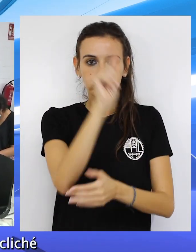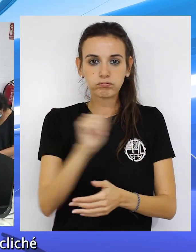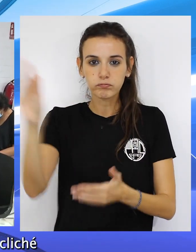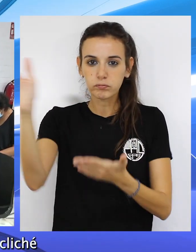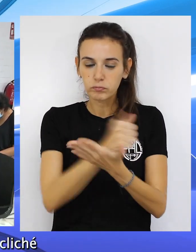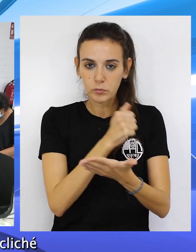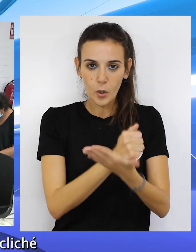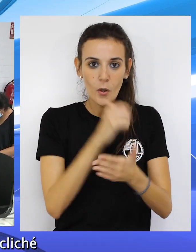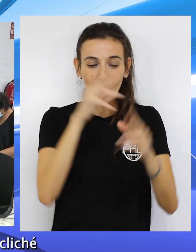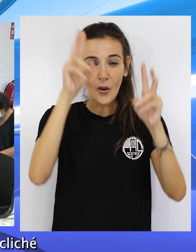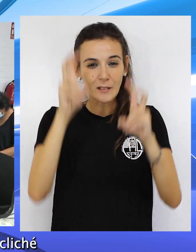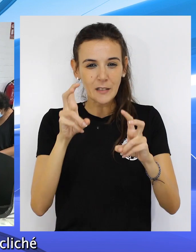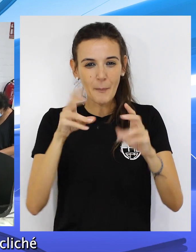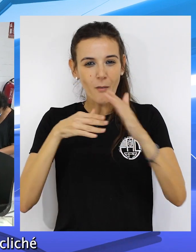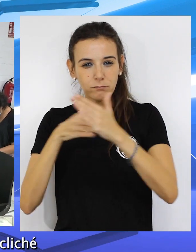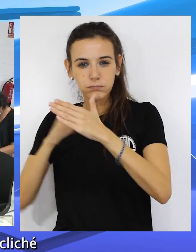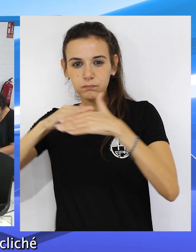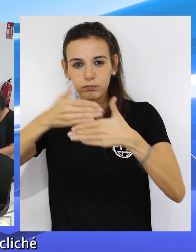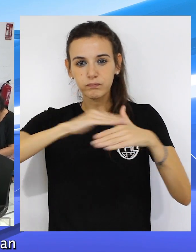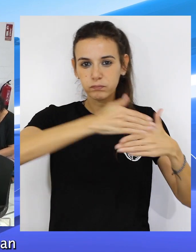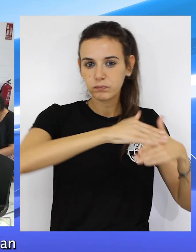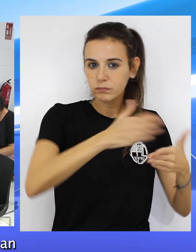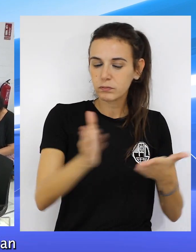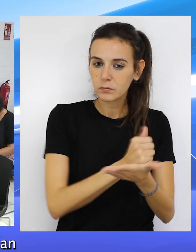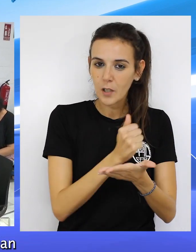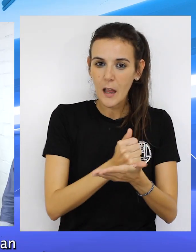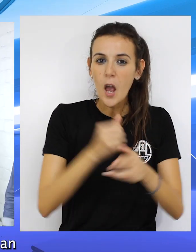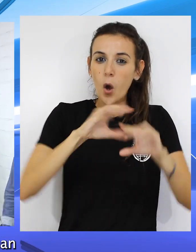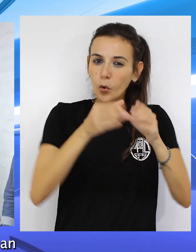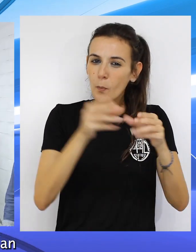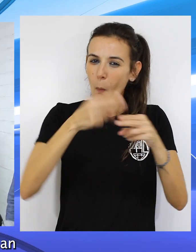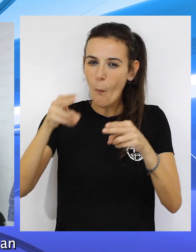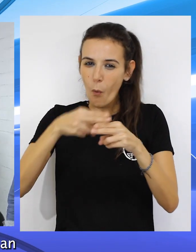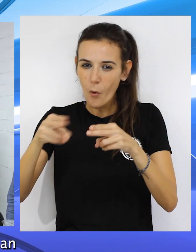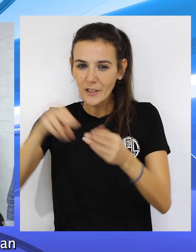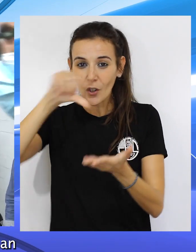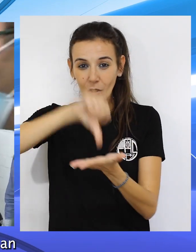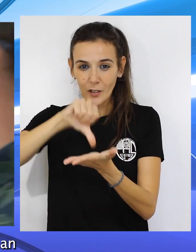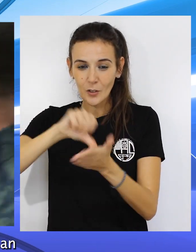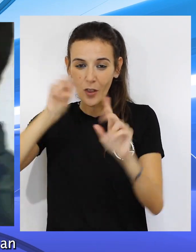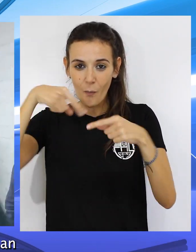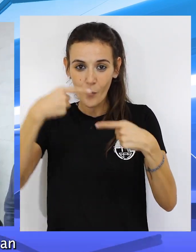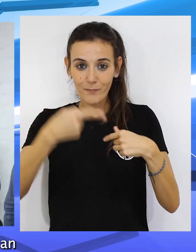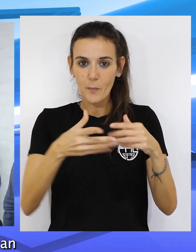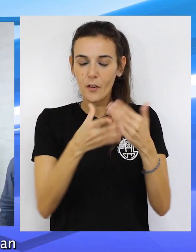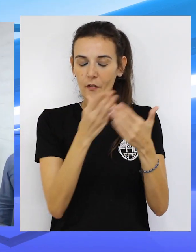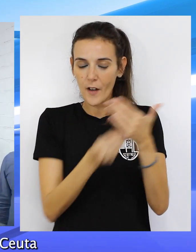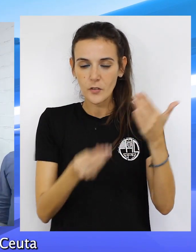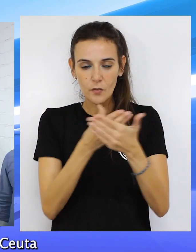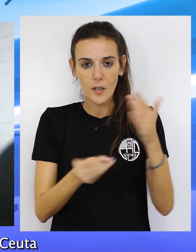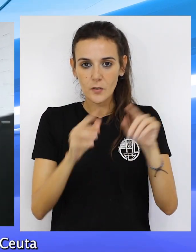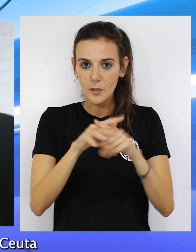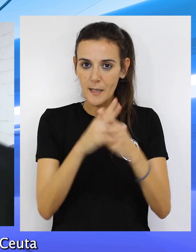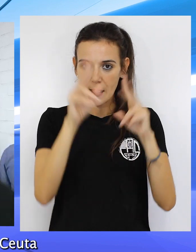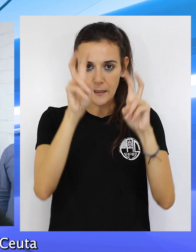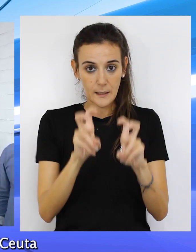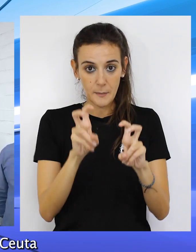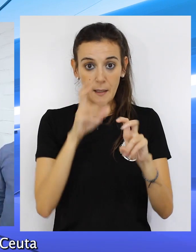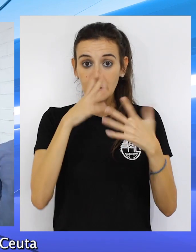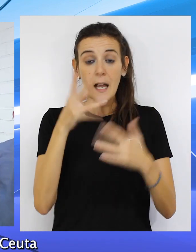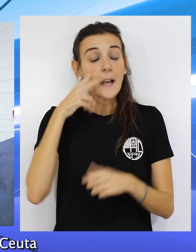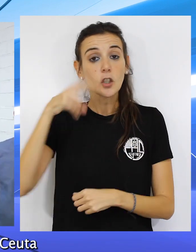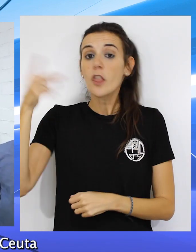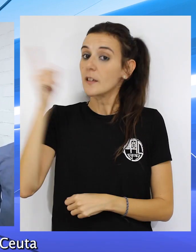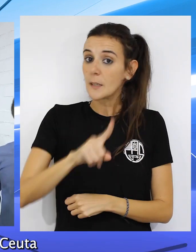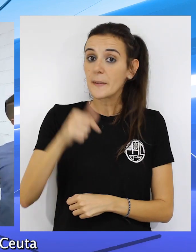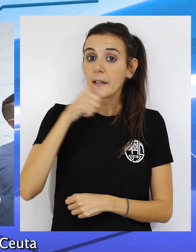romper con el cliché de ciertos partidos regionalistas de la ciudad que se asignan erróneamente a colectivos concretos. Por otro lado, reconoce